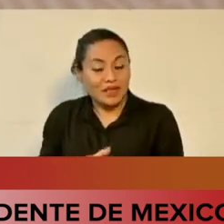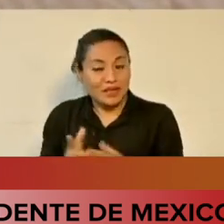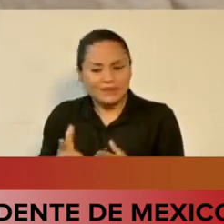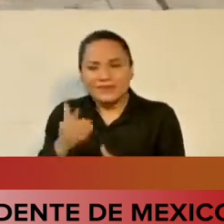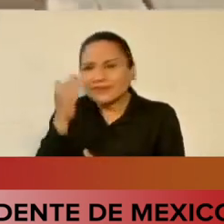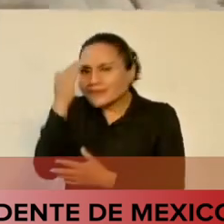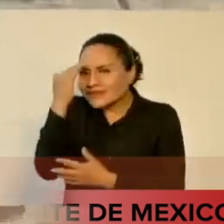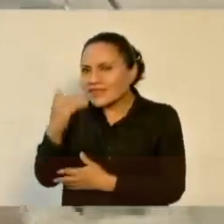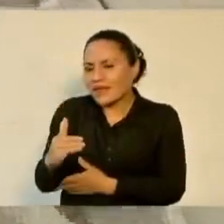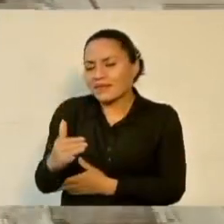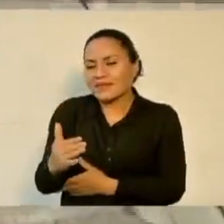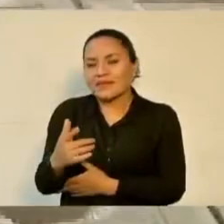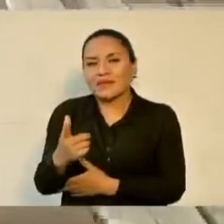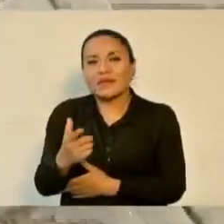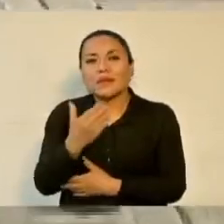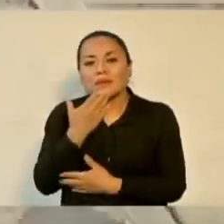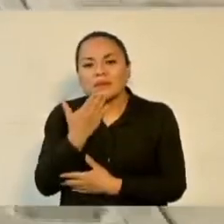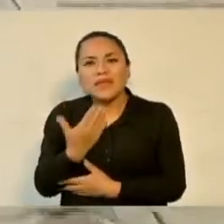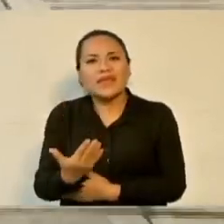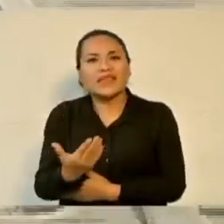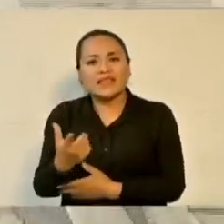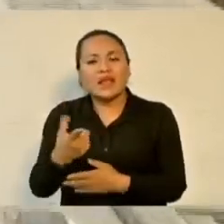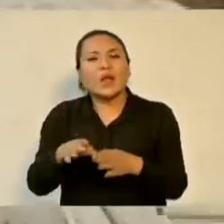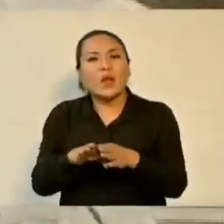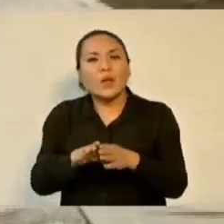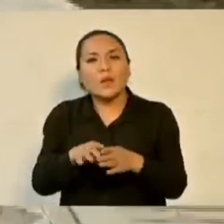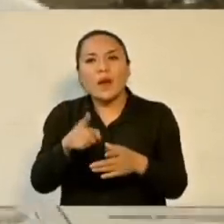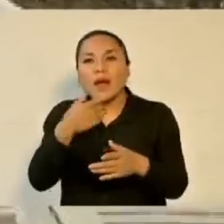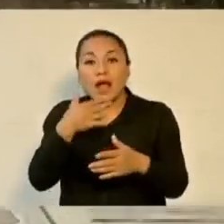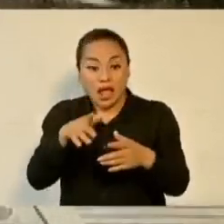tiene un buen sistema de drenaje,